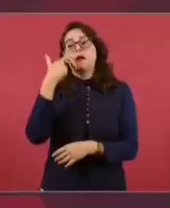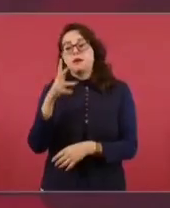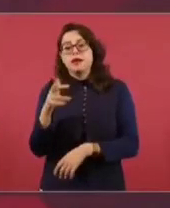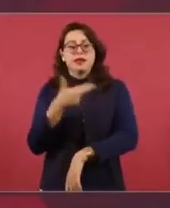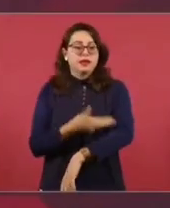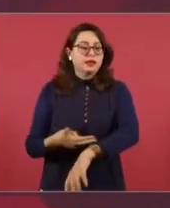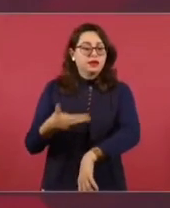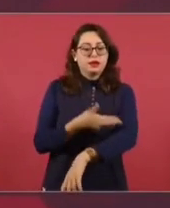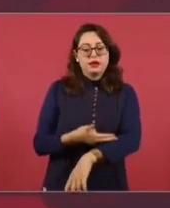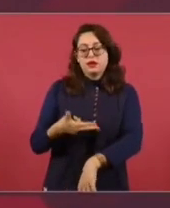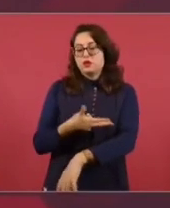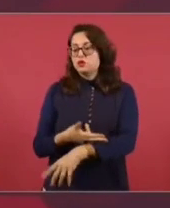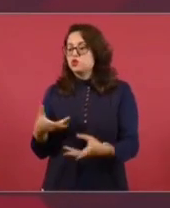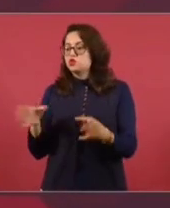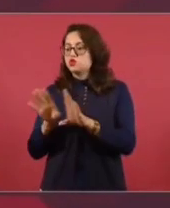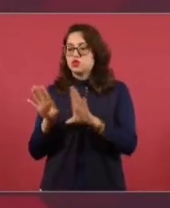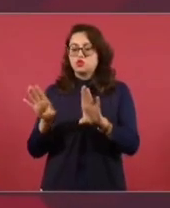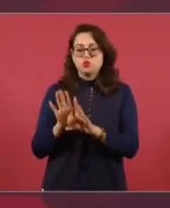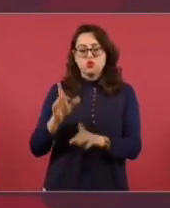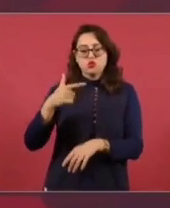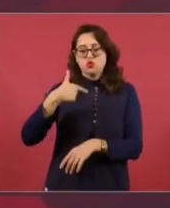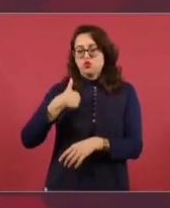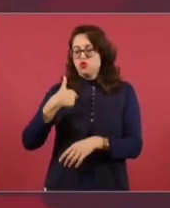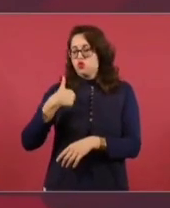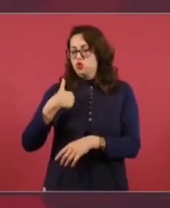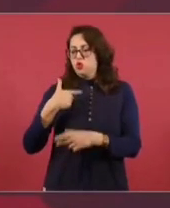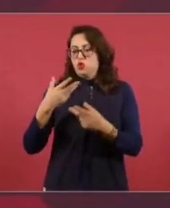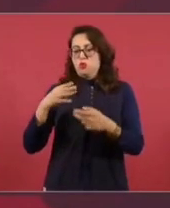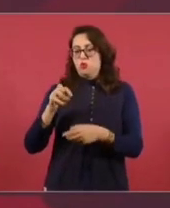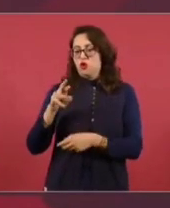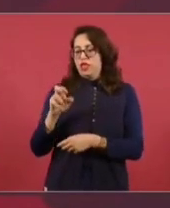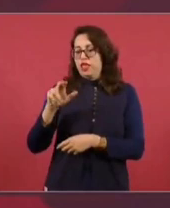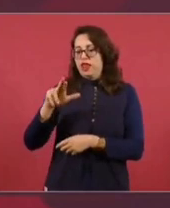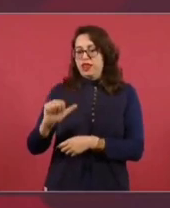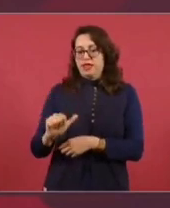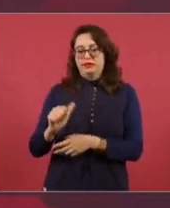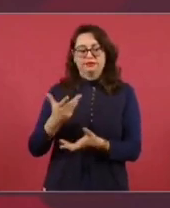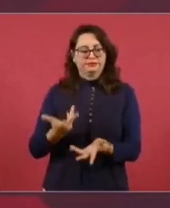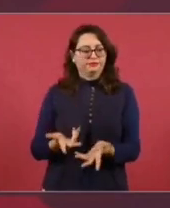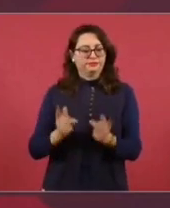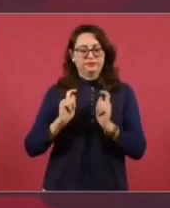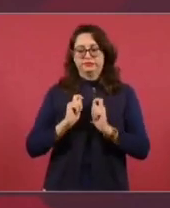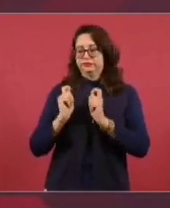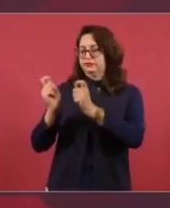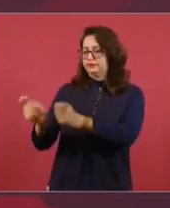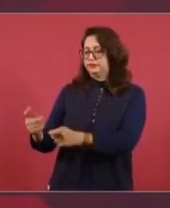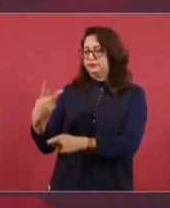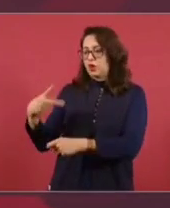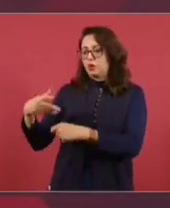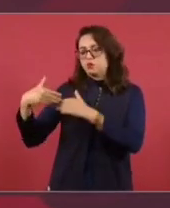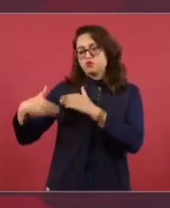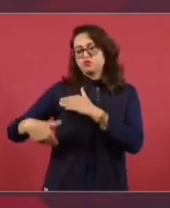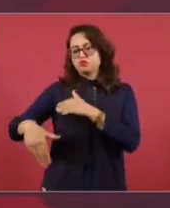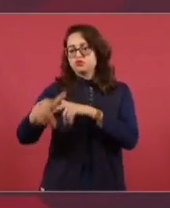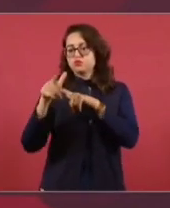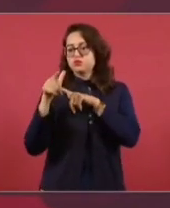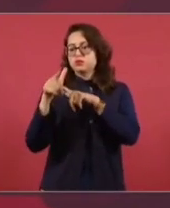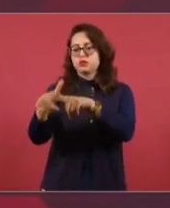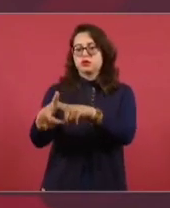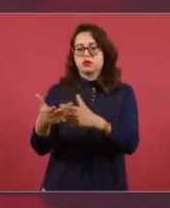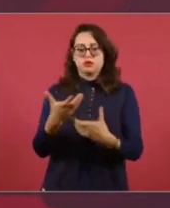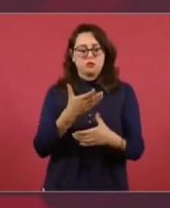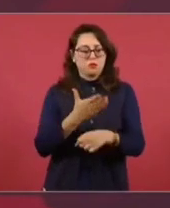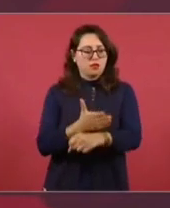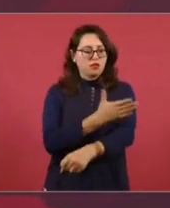le hacemos para ir a entregar el